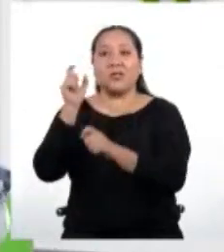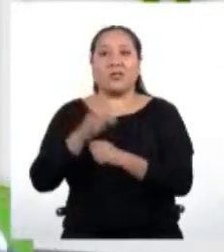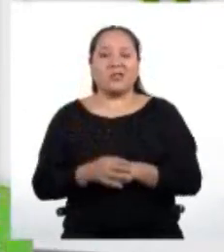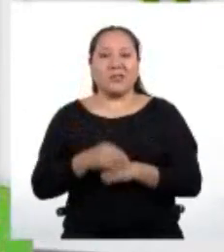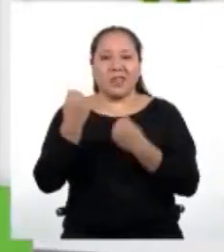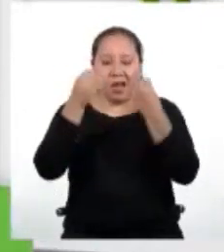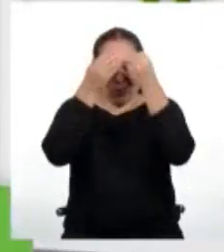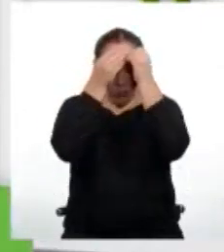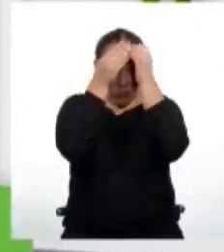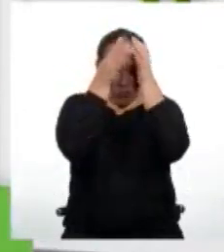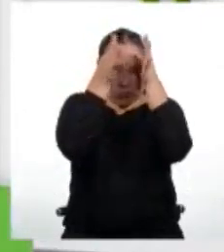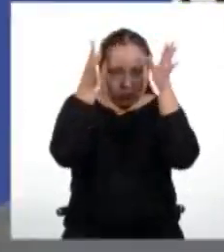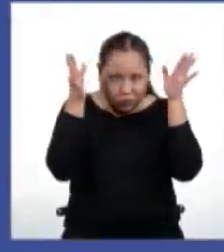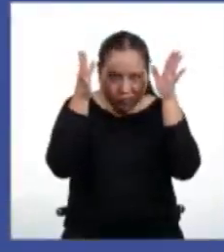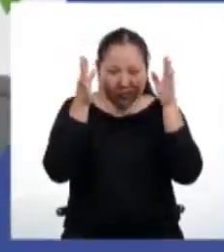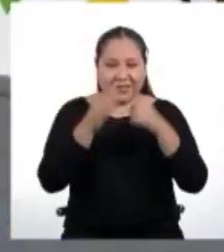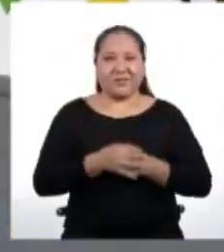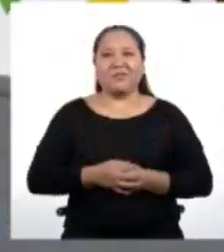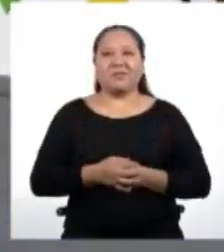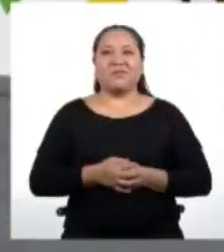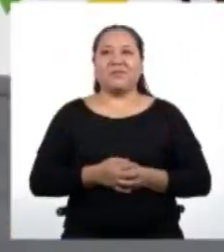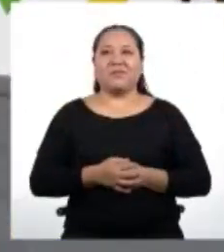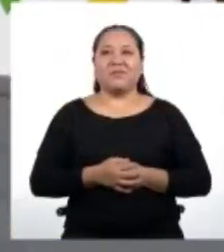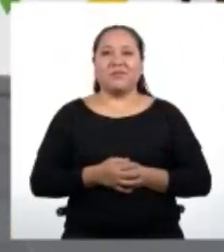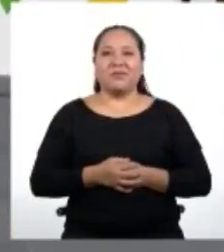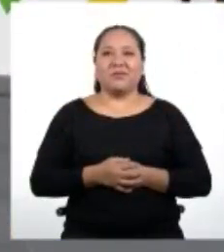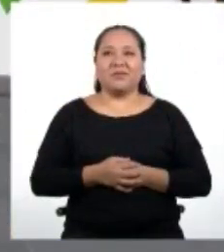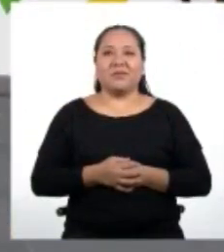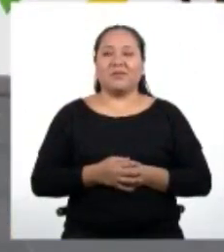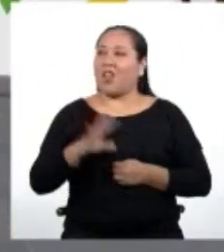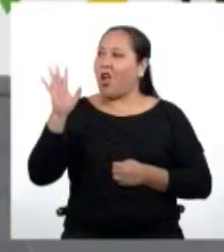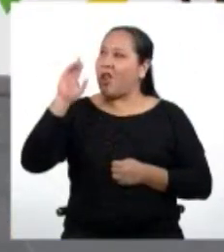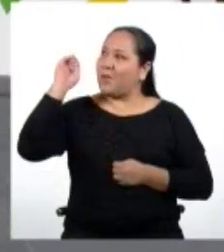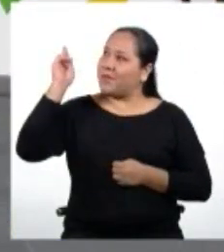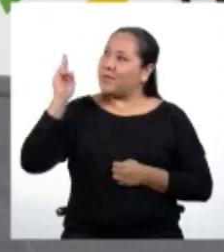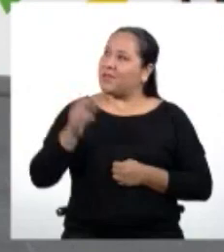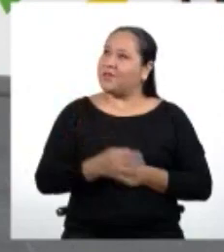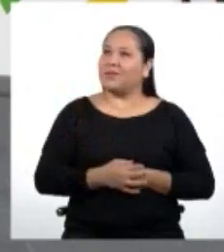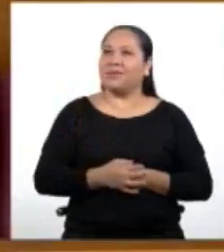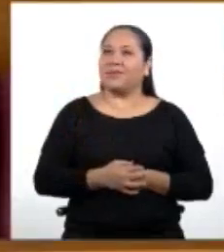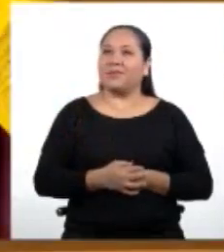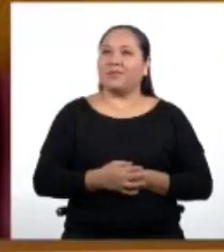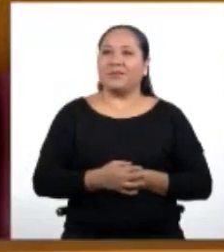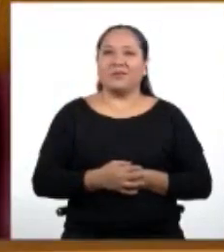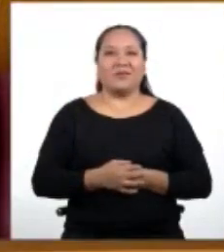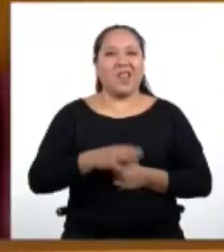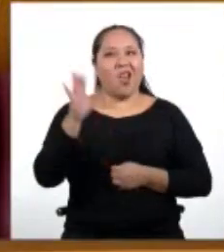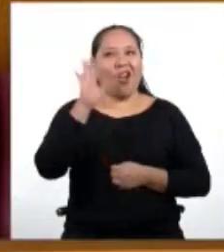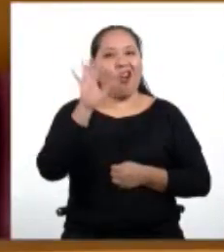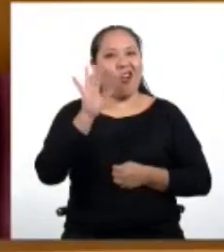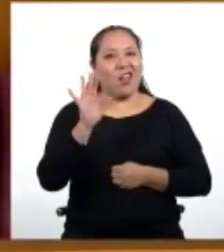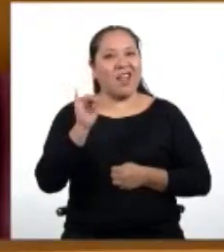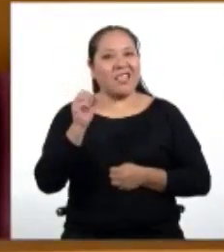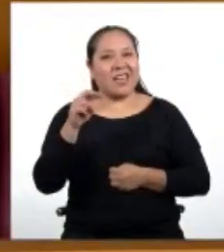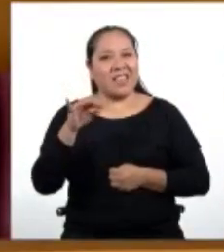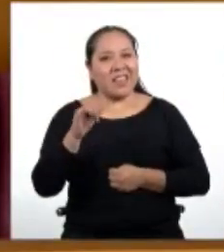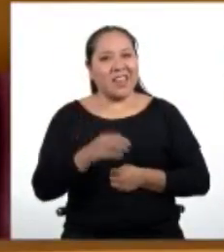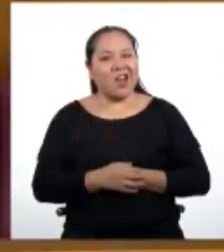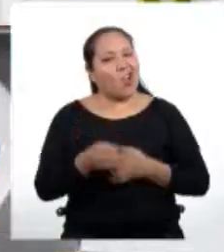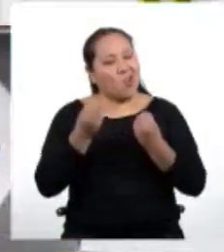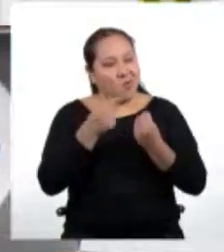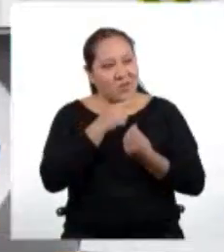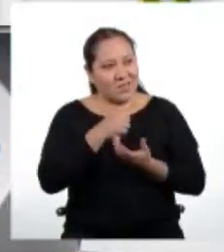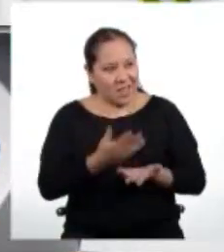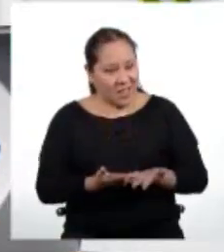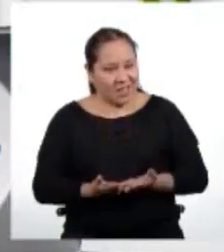nuestros sentidos y activemos nuestra mente. ¡Hola profesor! Hola Yanira, ¿cómo te ha estado